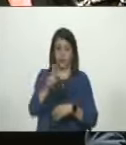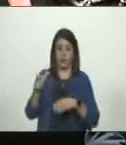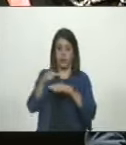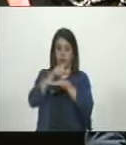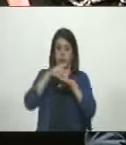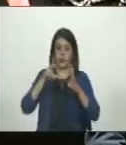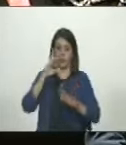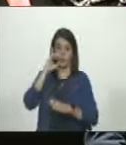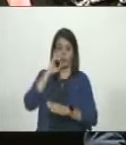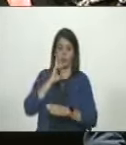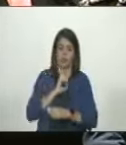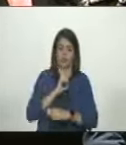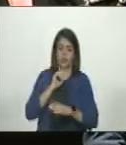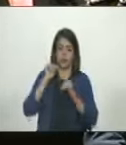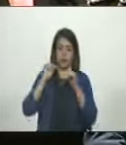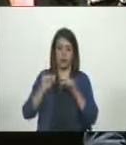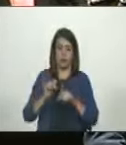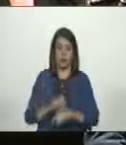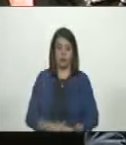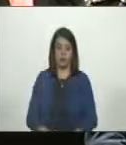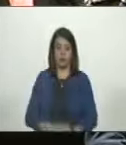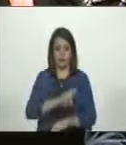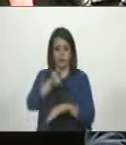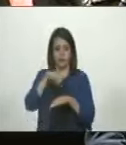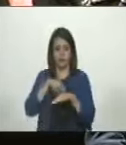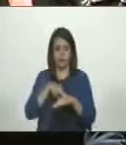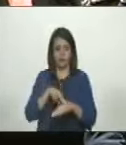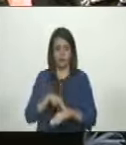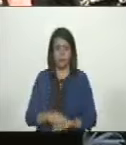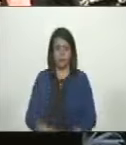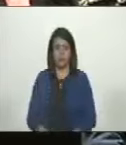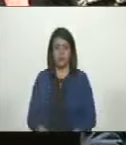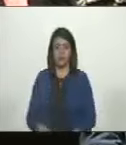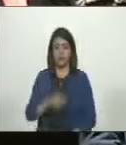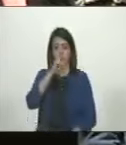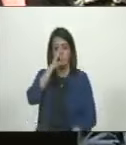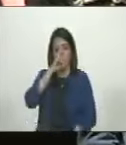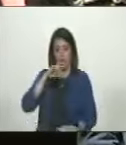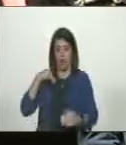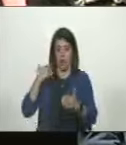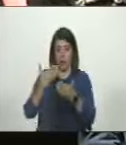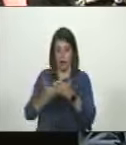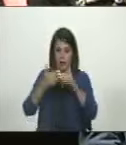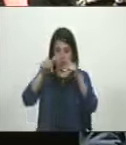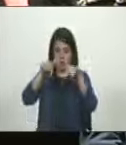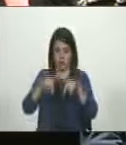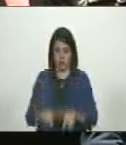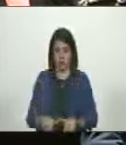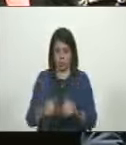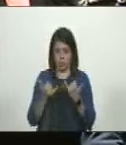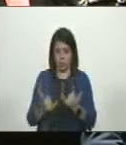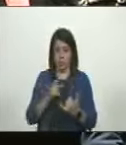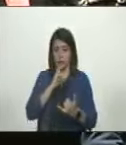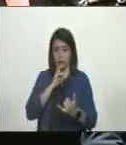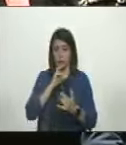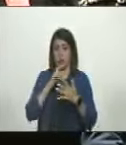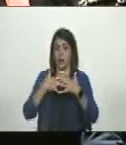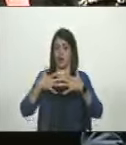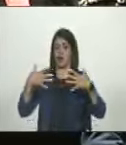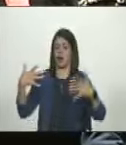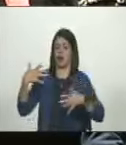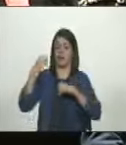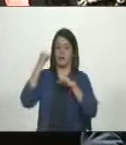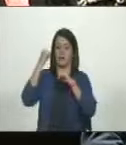el gobierno bolivariano, el Estado Nacional en años recientes y la actual coyuntura de grandes